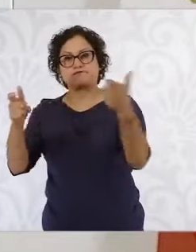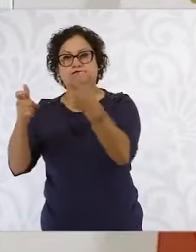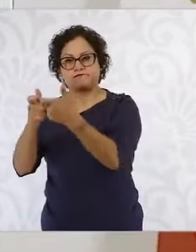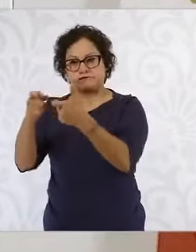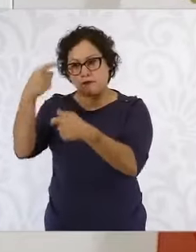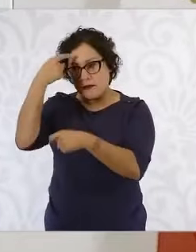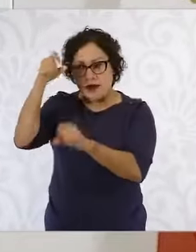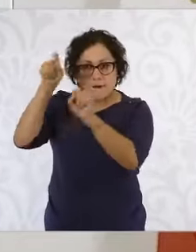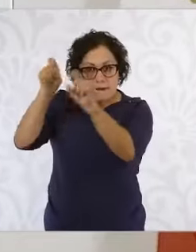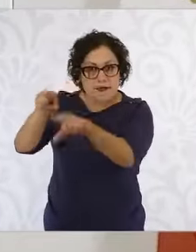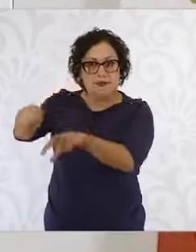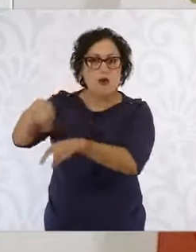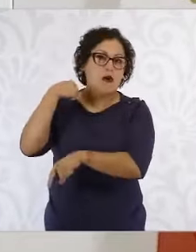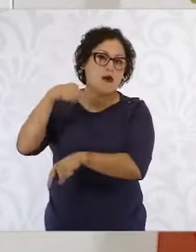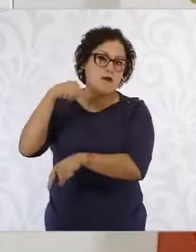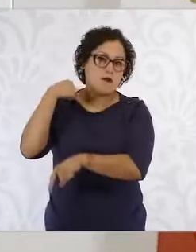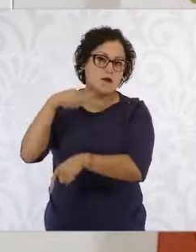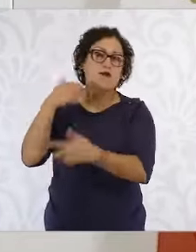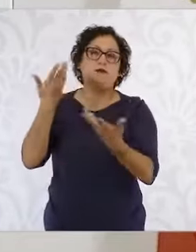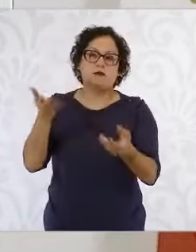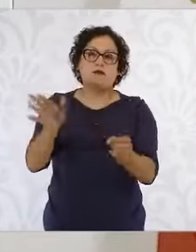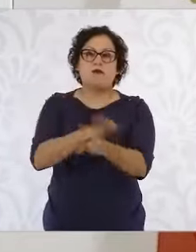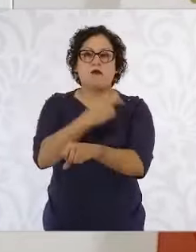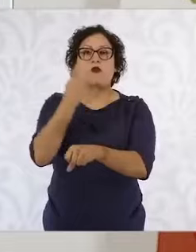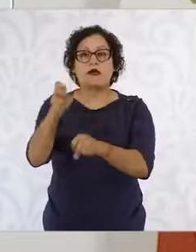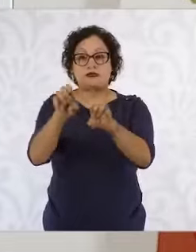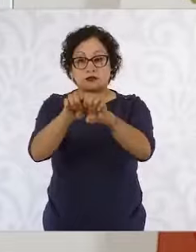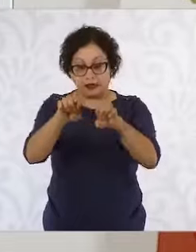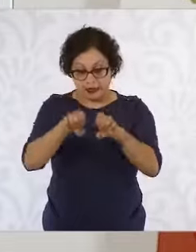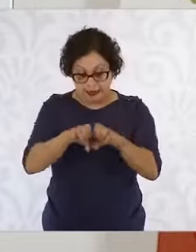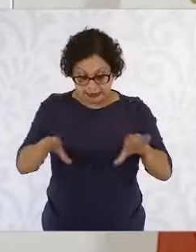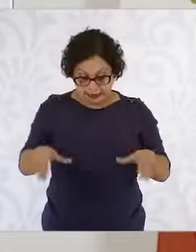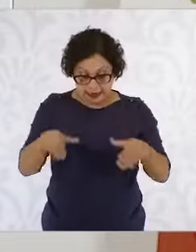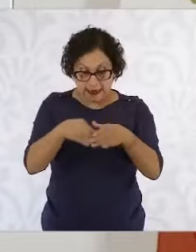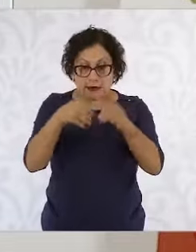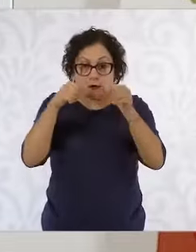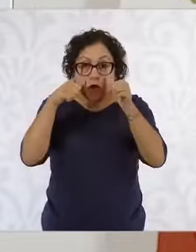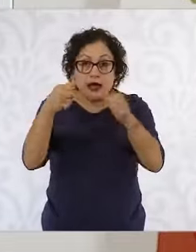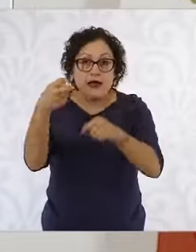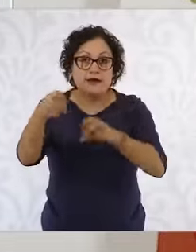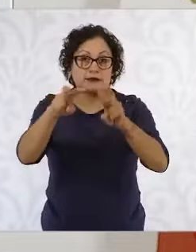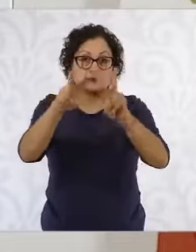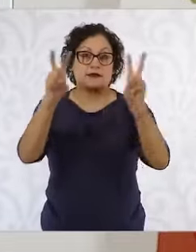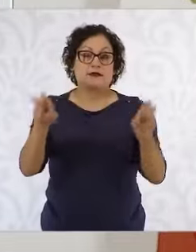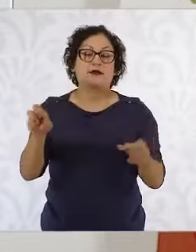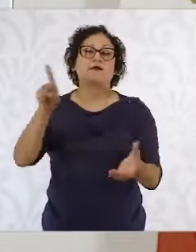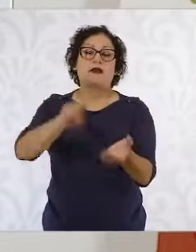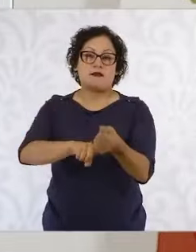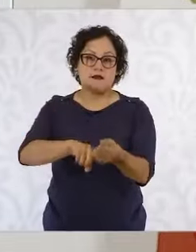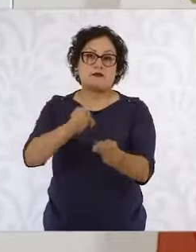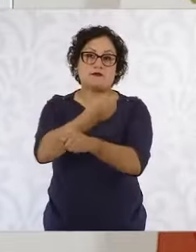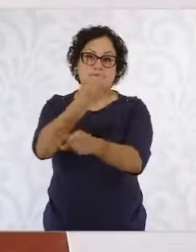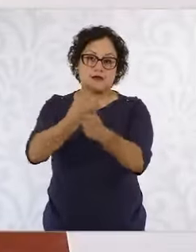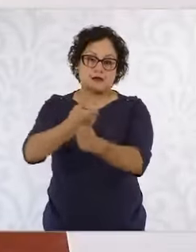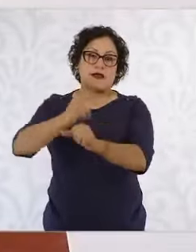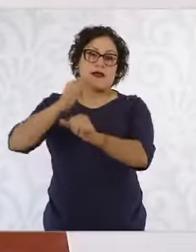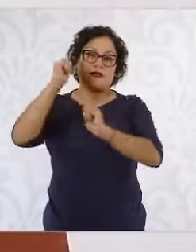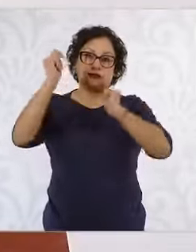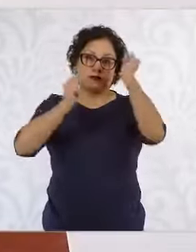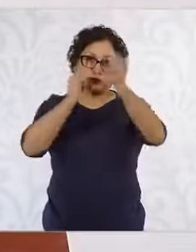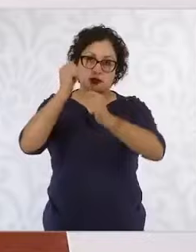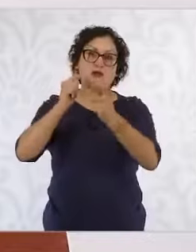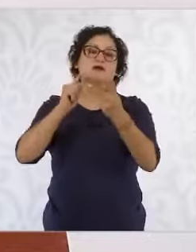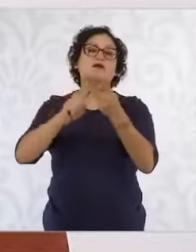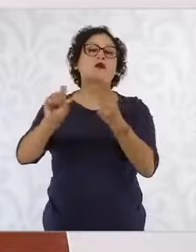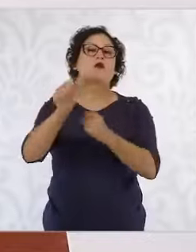Acapulco. Entonces, ahí hay un equipo de trabajo en donde está Sebastián, pero está también José Fina, que es la